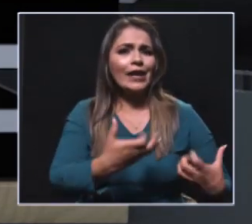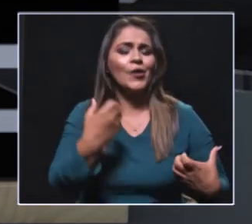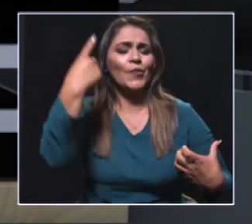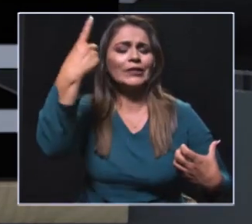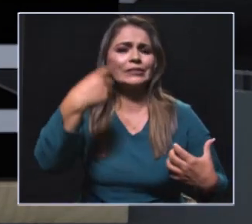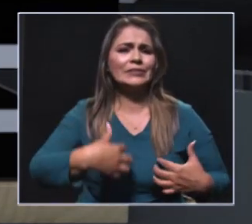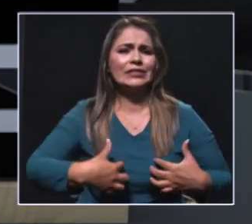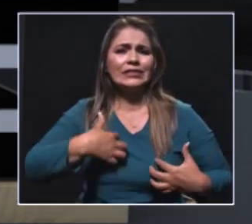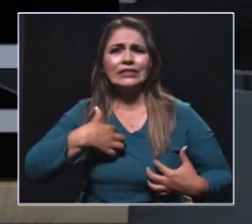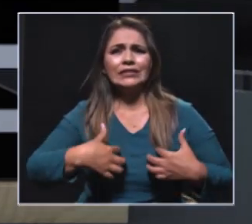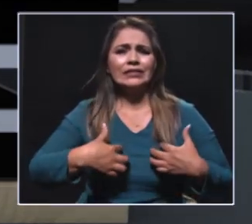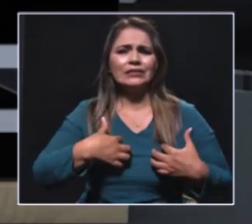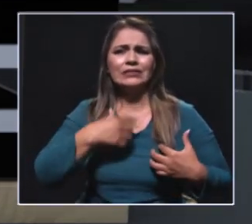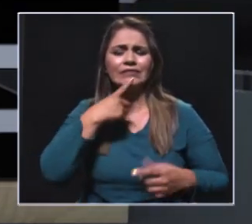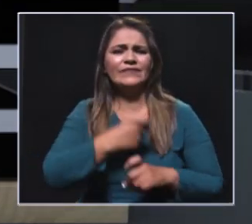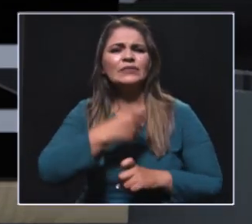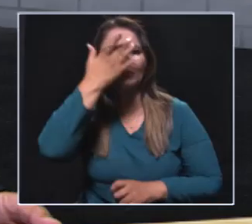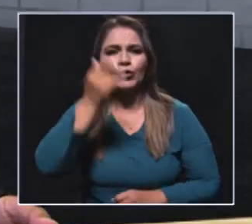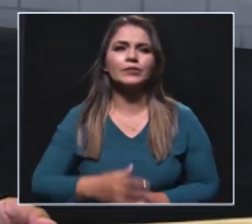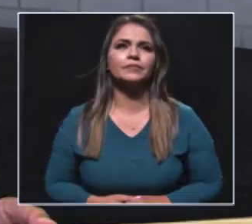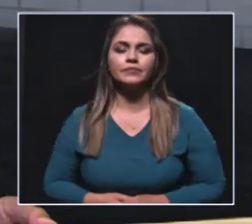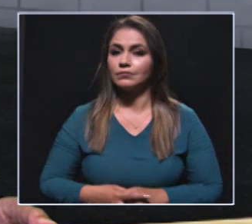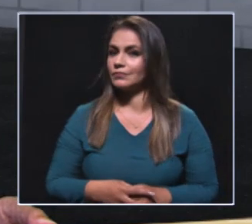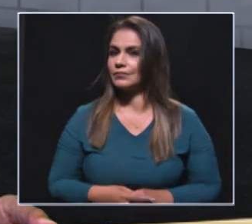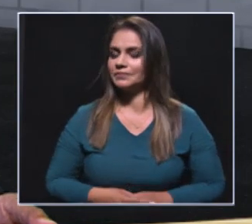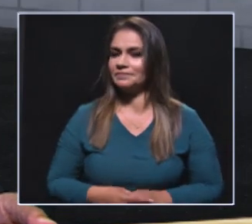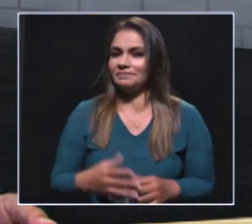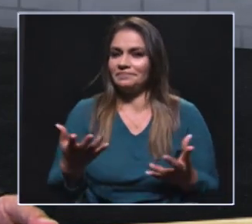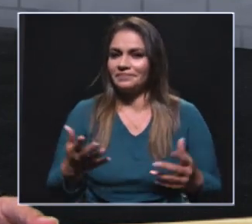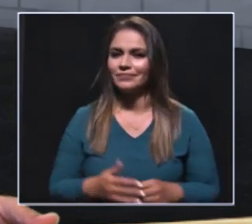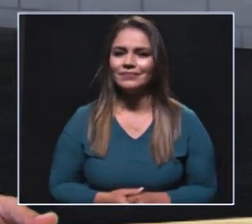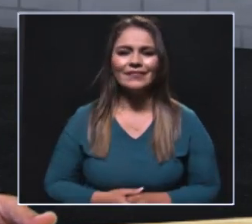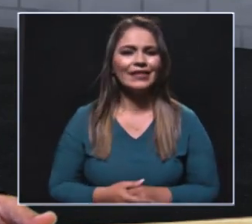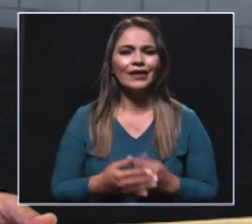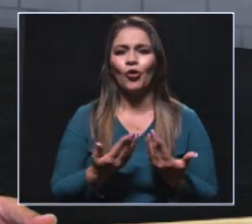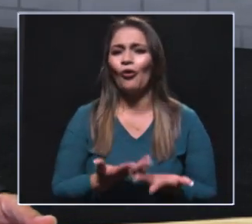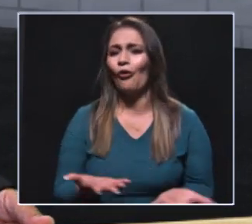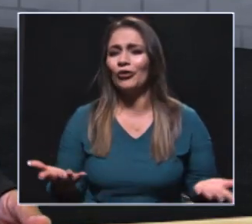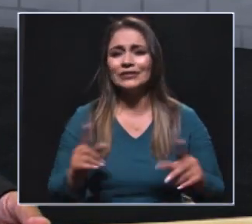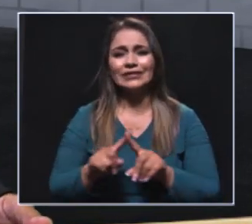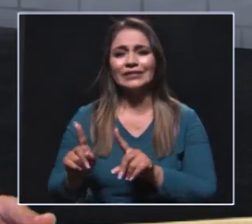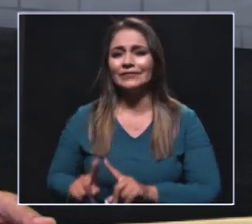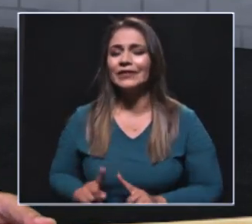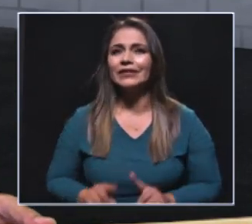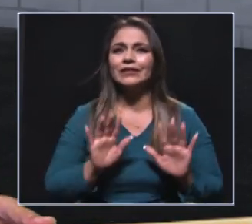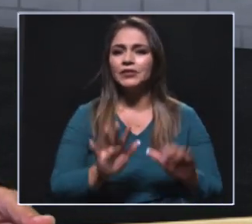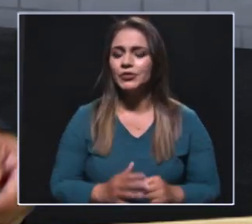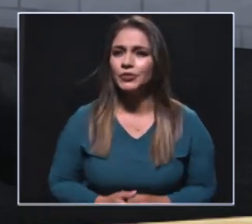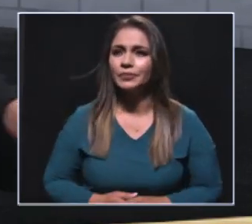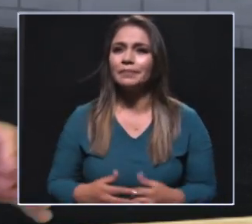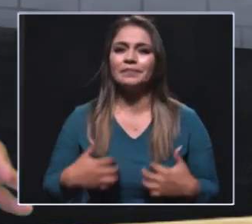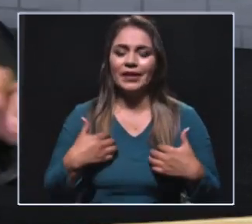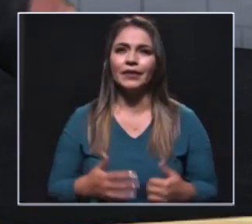política pero es muy difícil, por qué? A ver Juan Carlos, son muchas cosas que se presentan de los diferentes